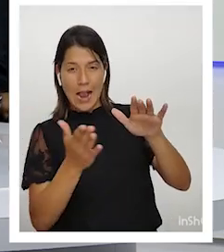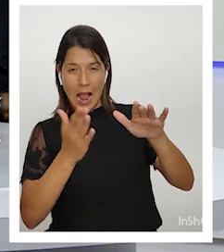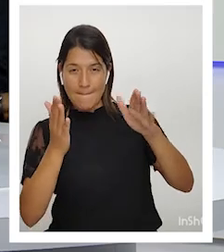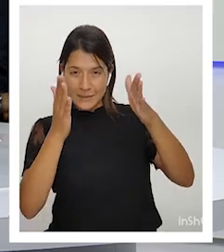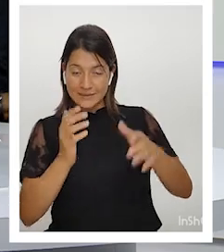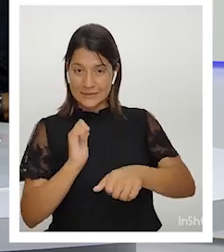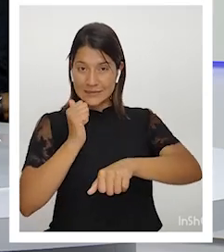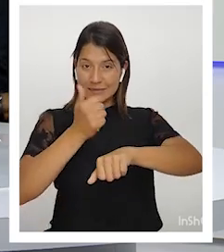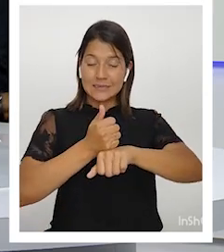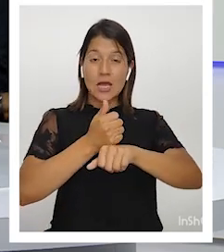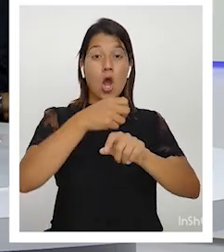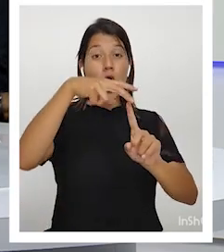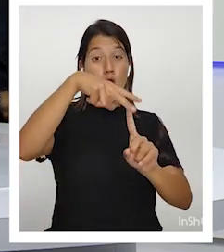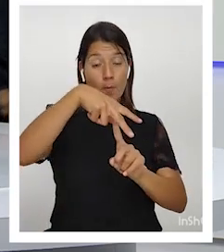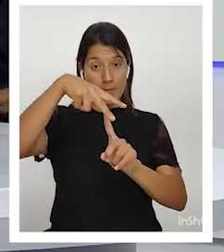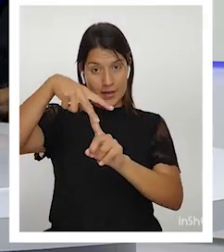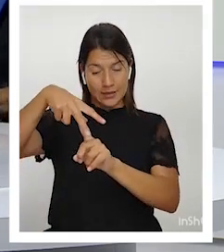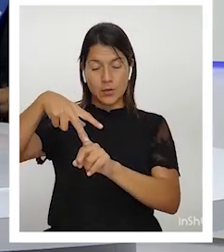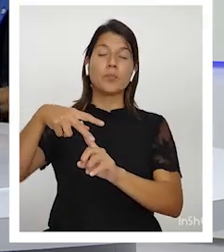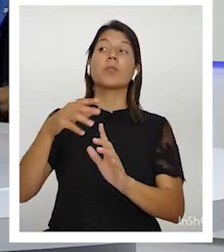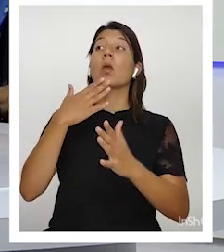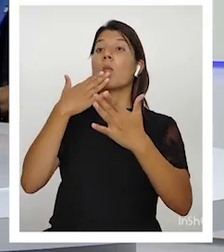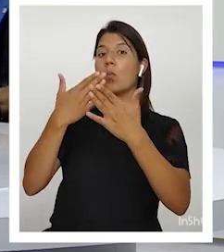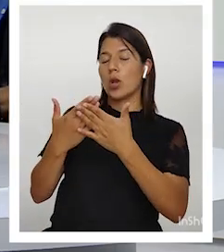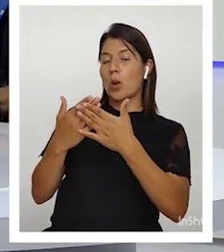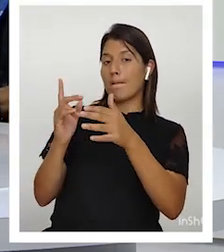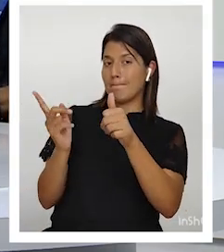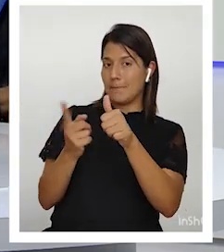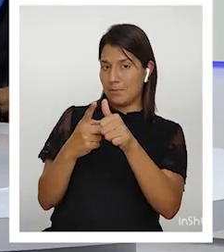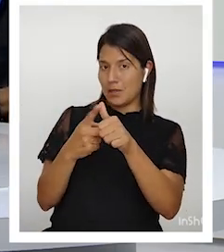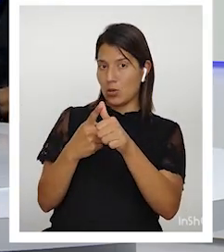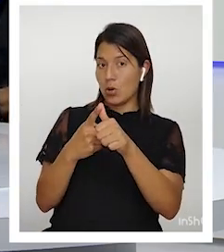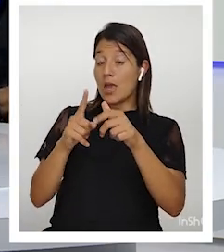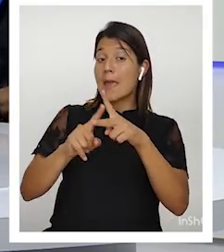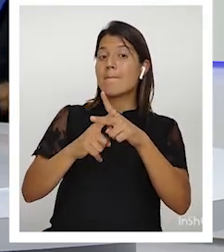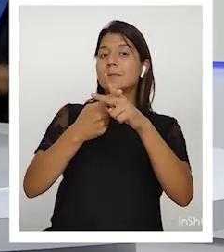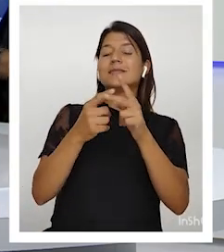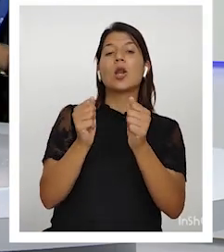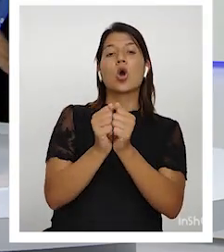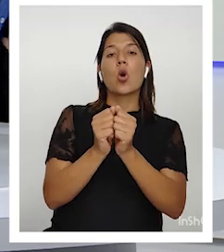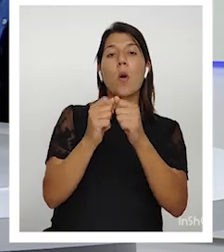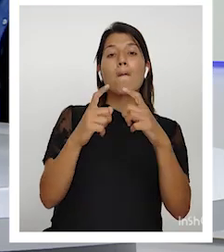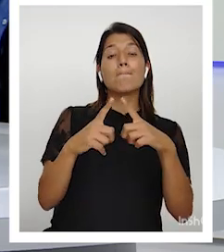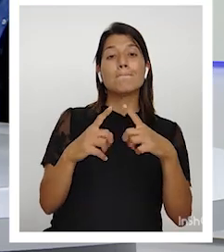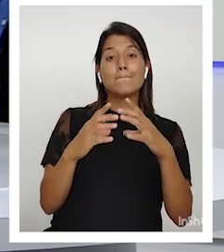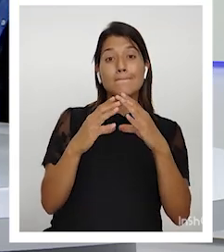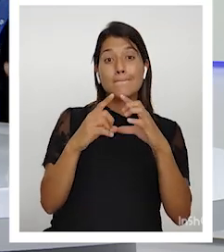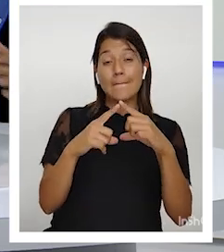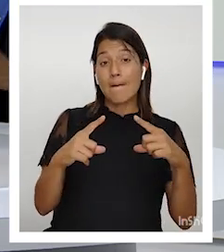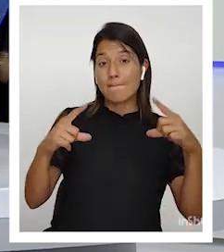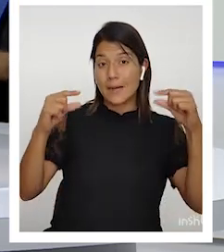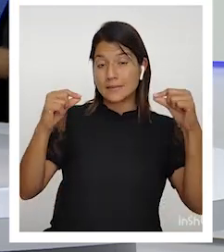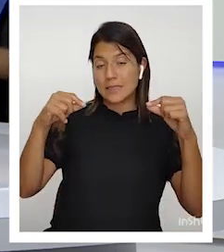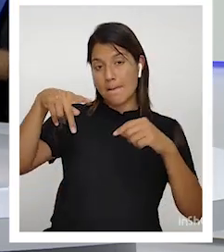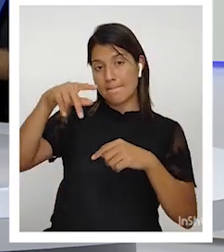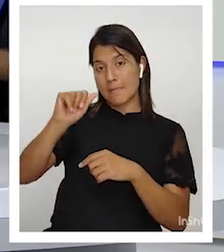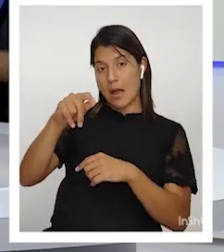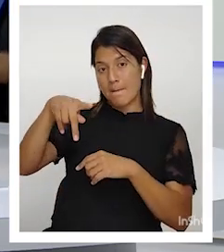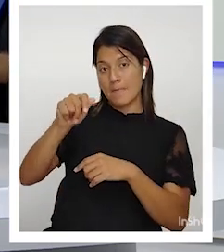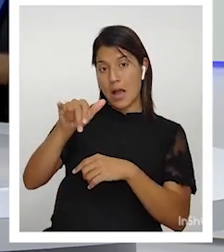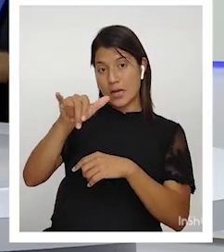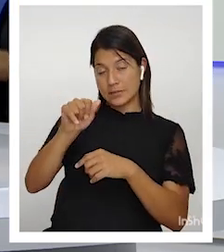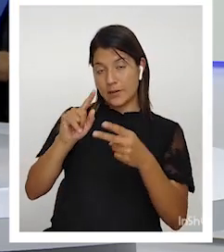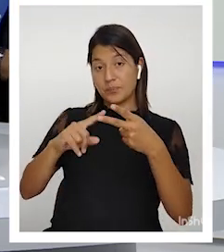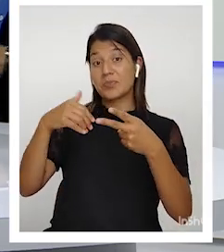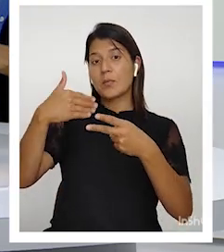de Palma. Bueno, primero fue... Ellos arrancaron con papaya y arroz. Posteriormente,